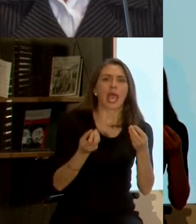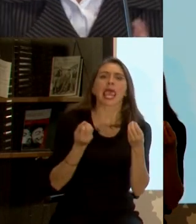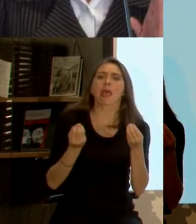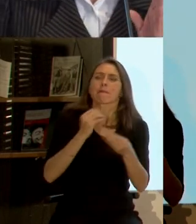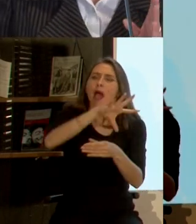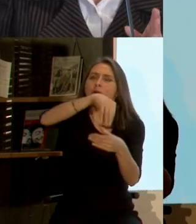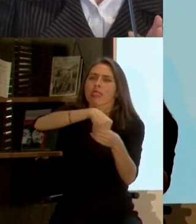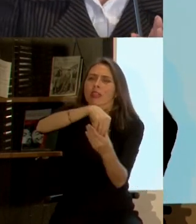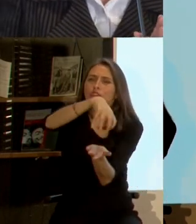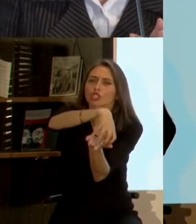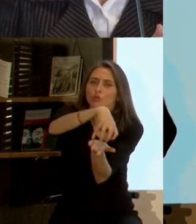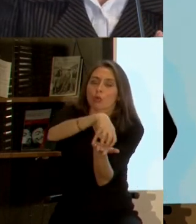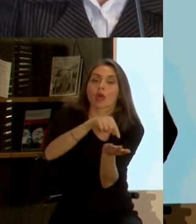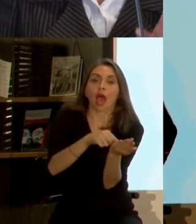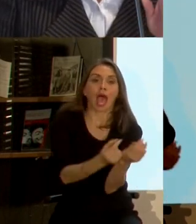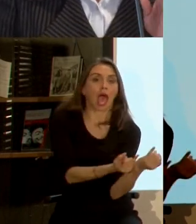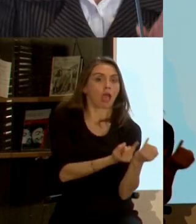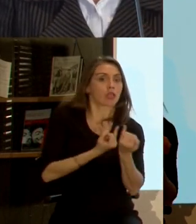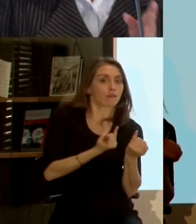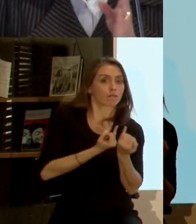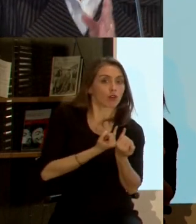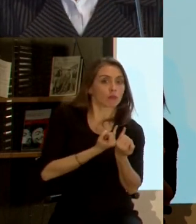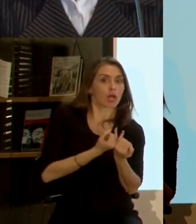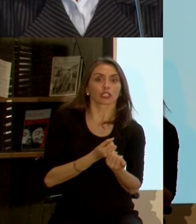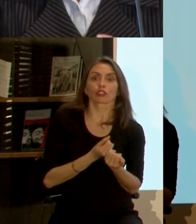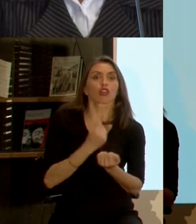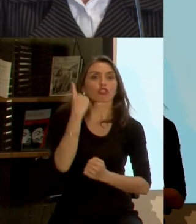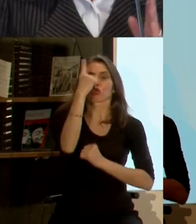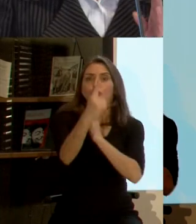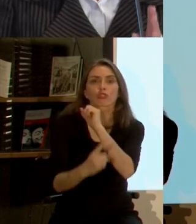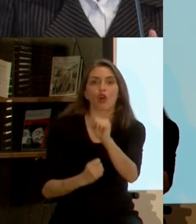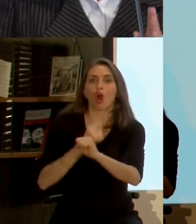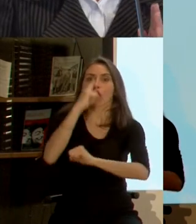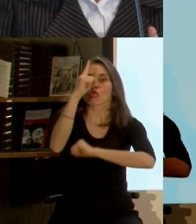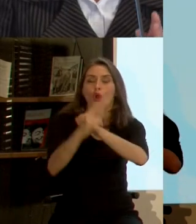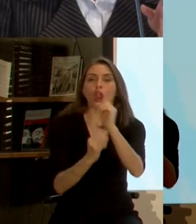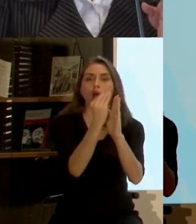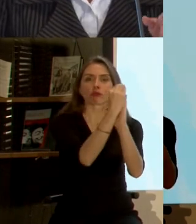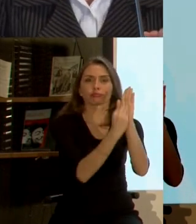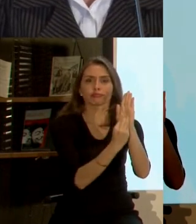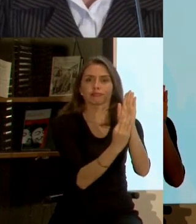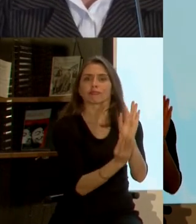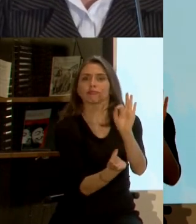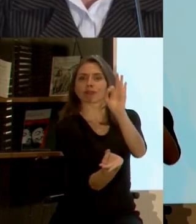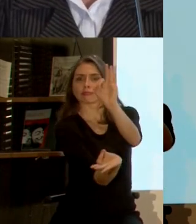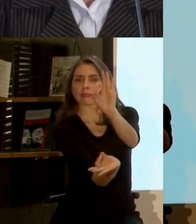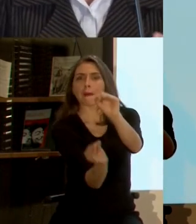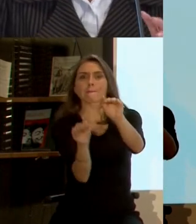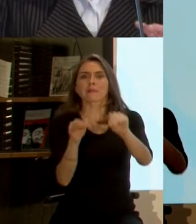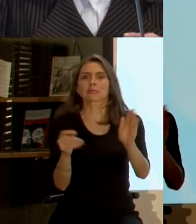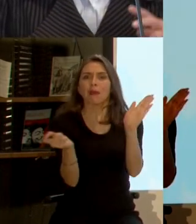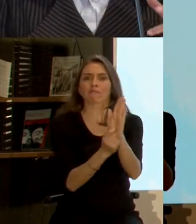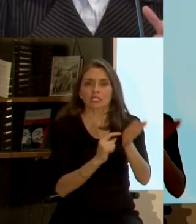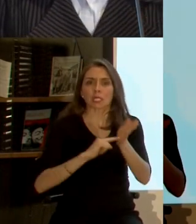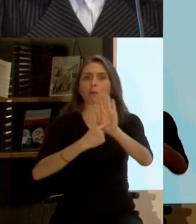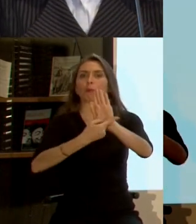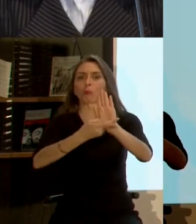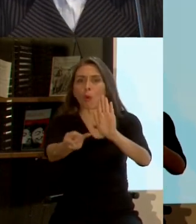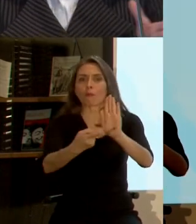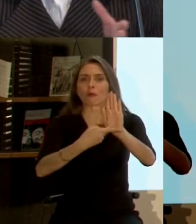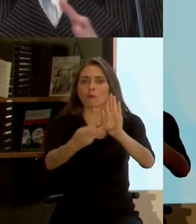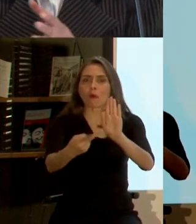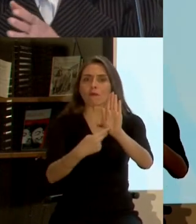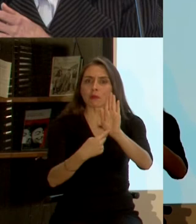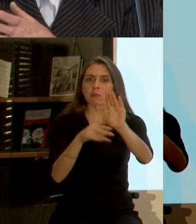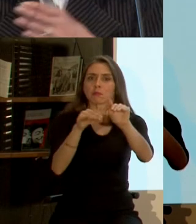ciudad esta información se producía todos los años se presentaba en la misma fecha se lograba